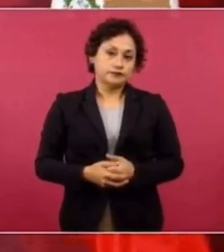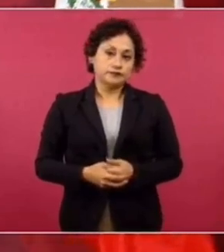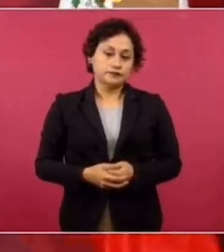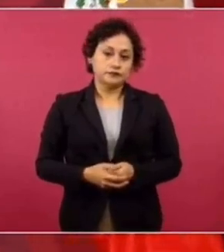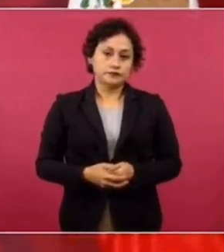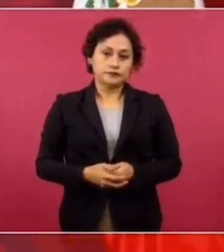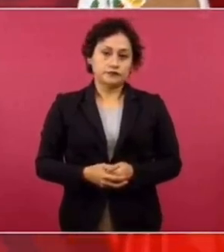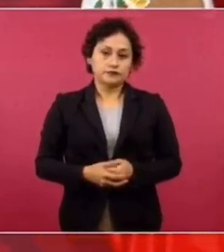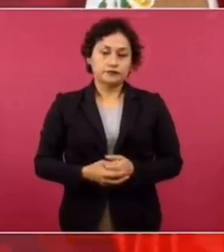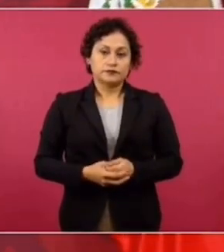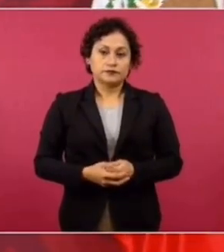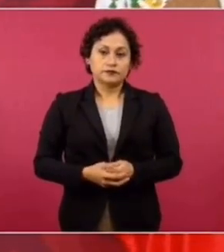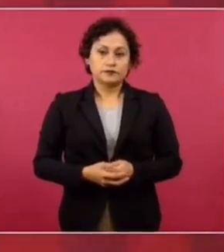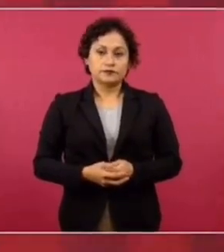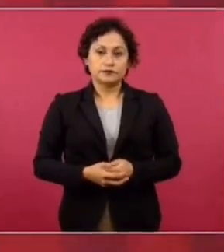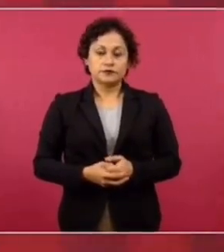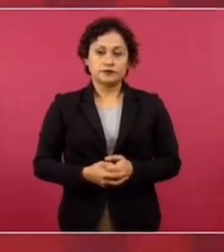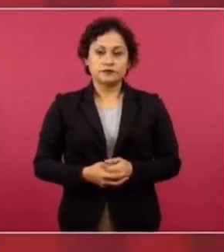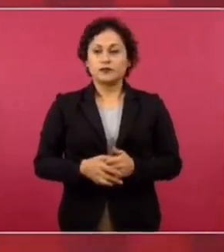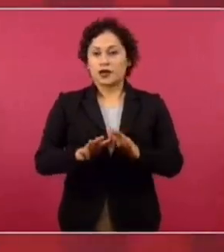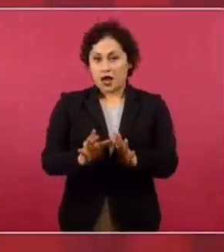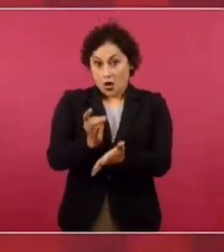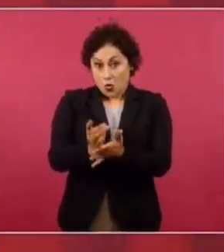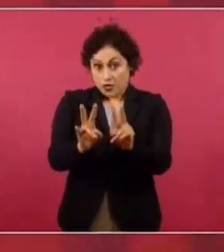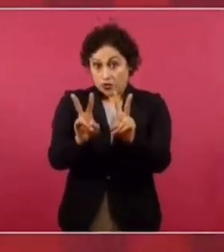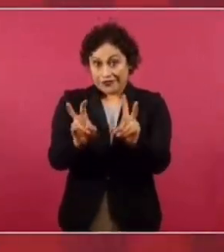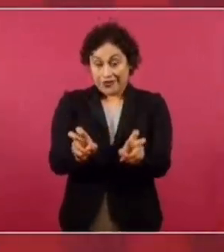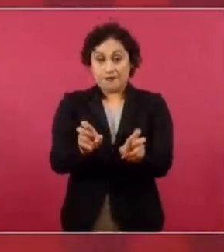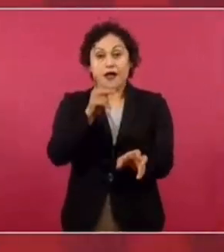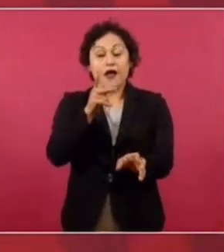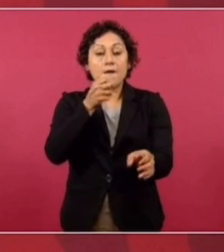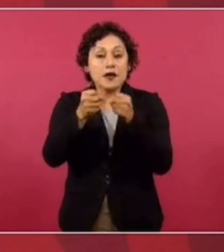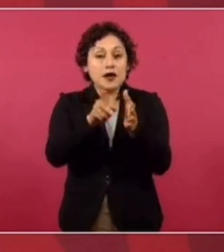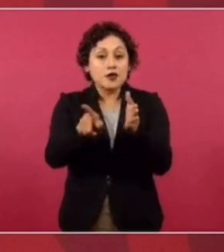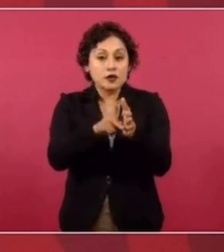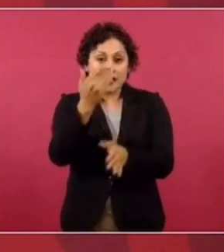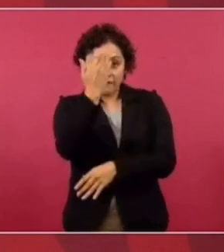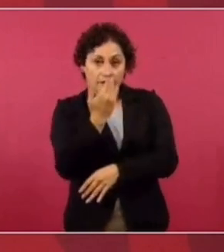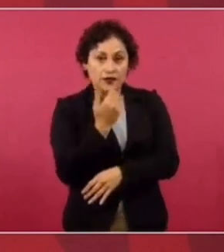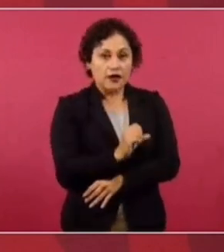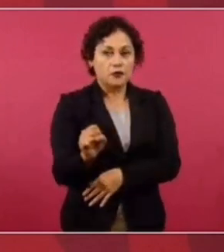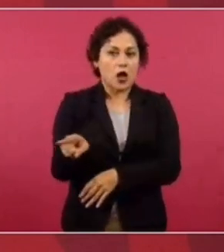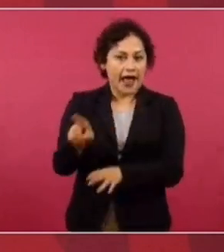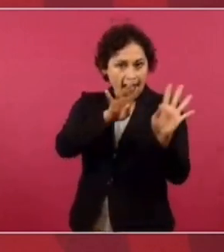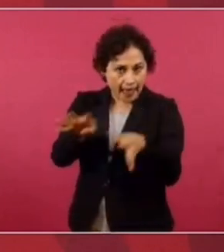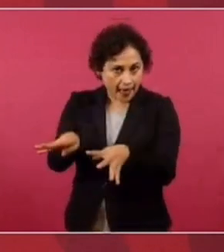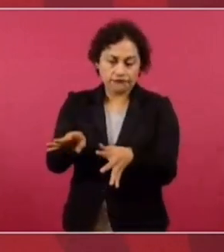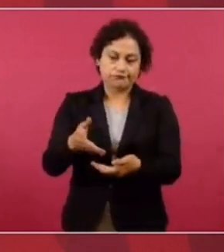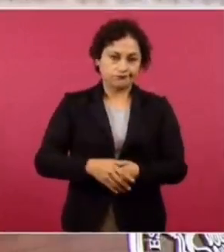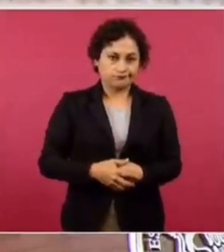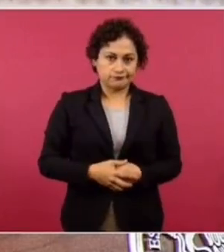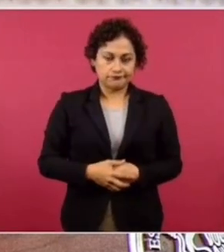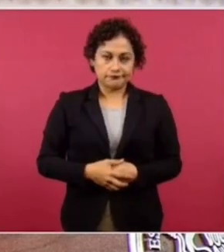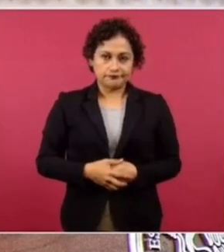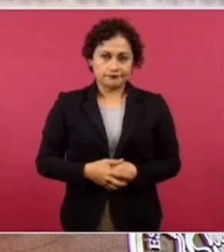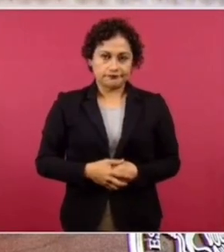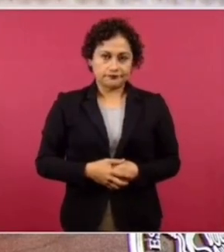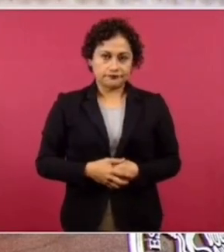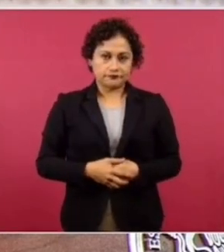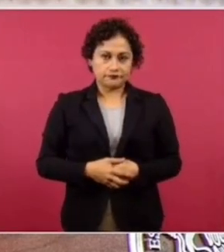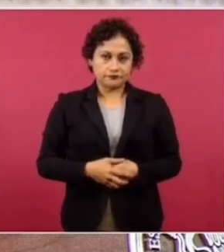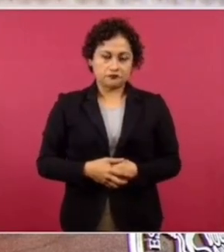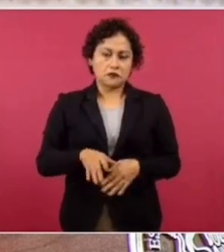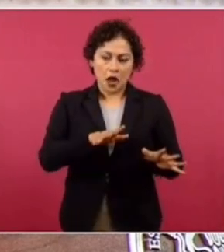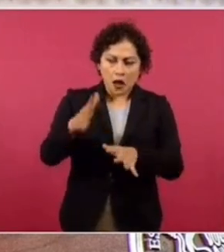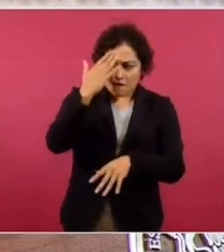Y no sólo por tratarse de este asunto de un periodista famoso que atentaron